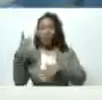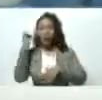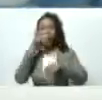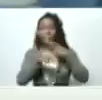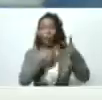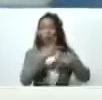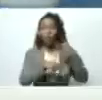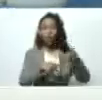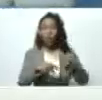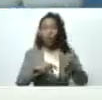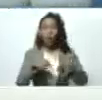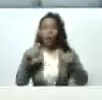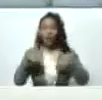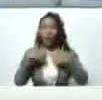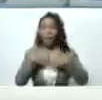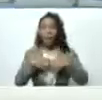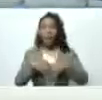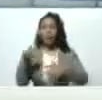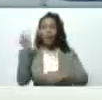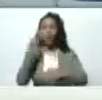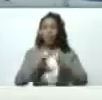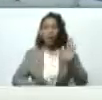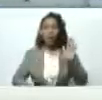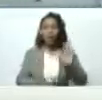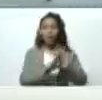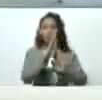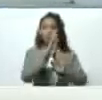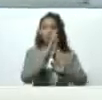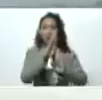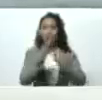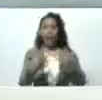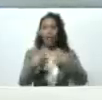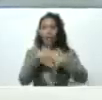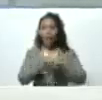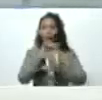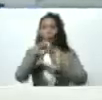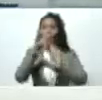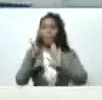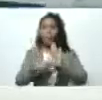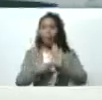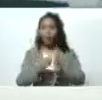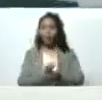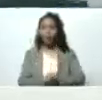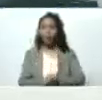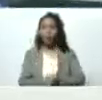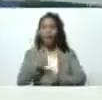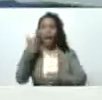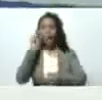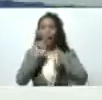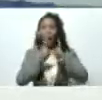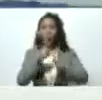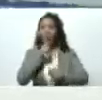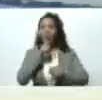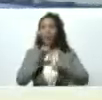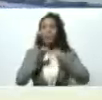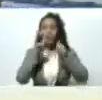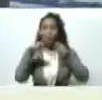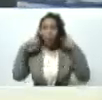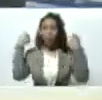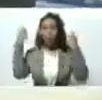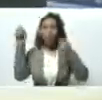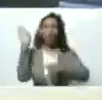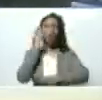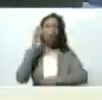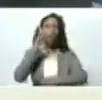Pequibén Venezuela se está recuperando integralmente hay quienes quieren empezar una campaña sucia